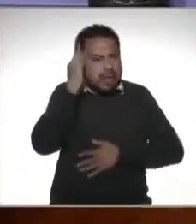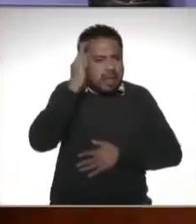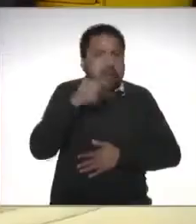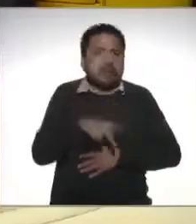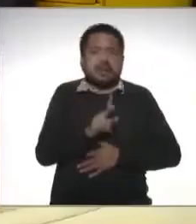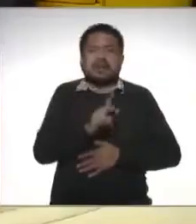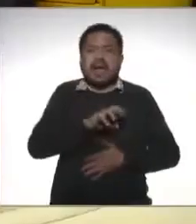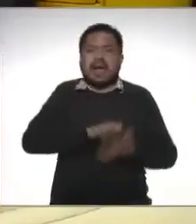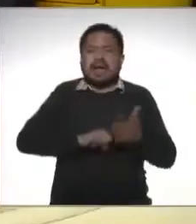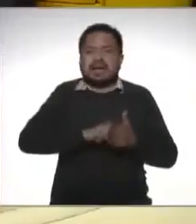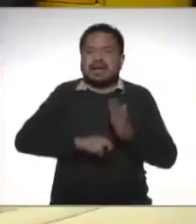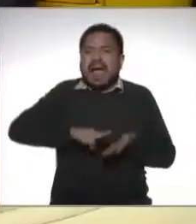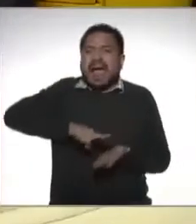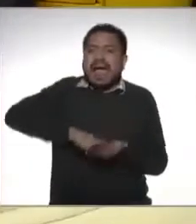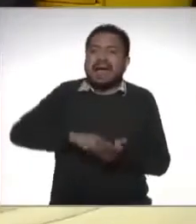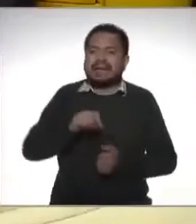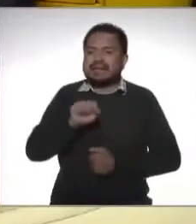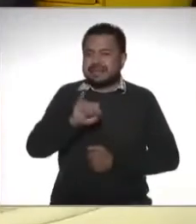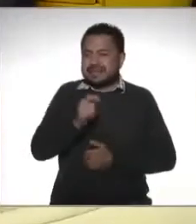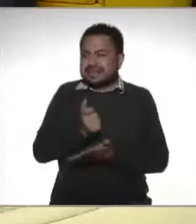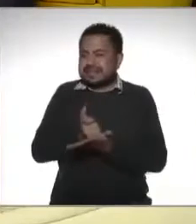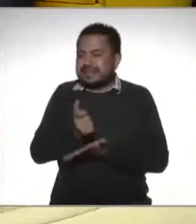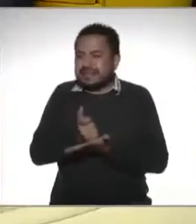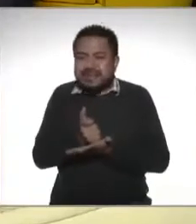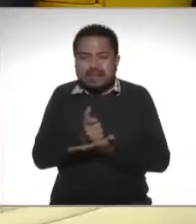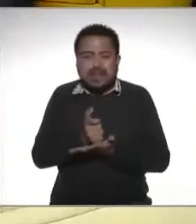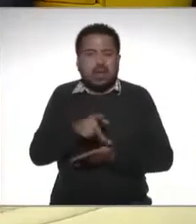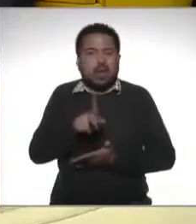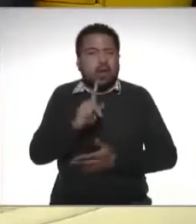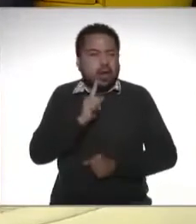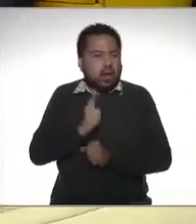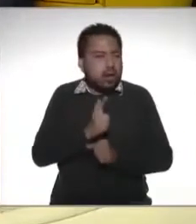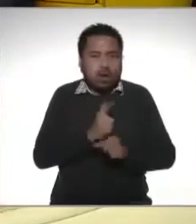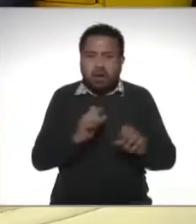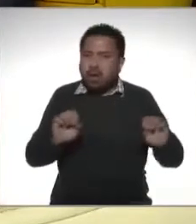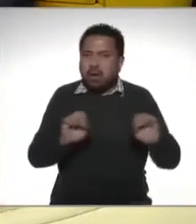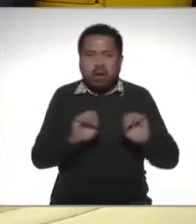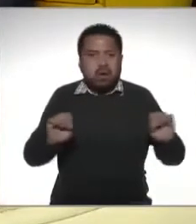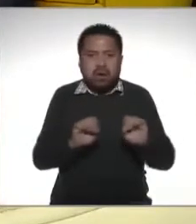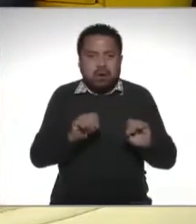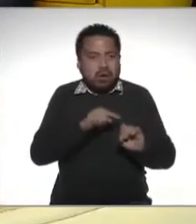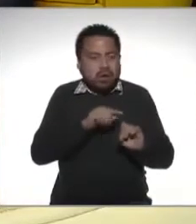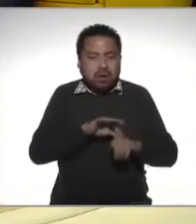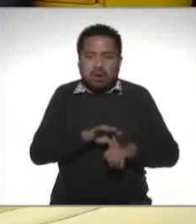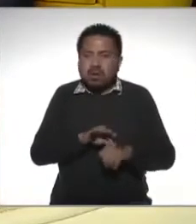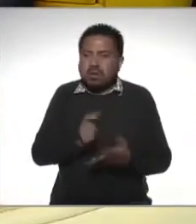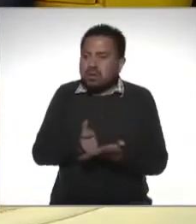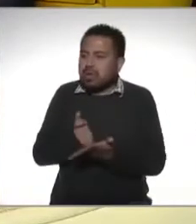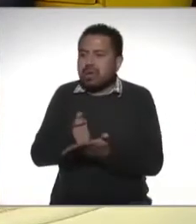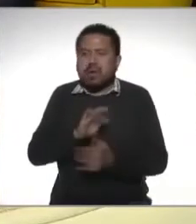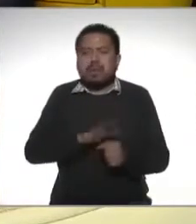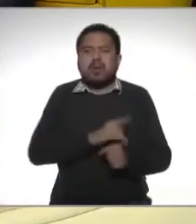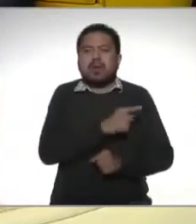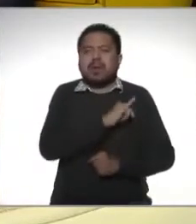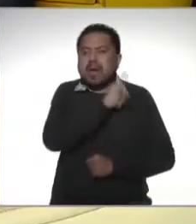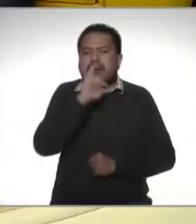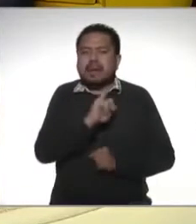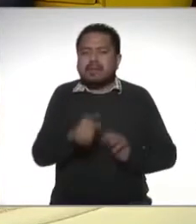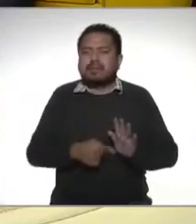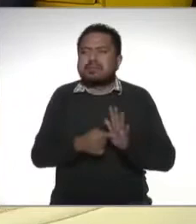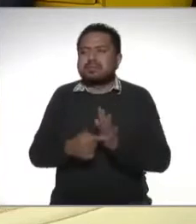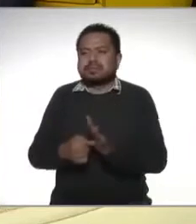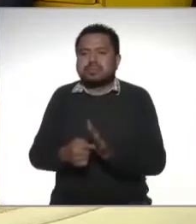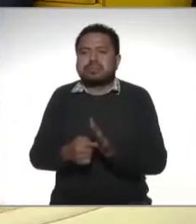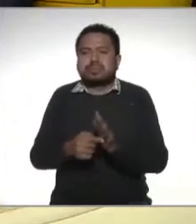han pagado lo que pasa es que digamos que no se enteran o no lo ven materializado porque ellos nunca presentaron una